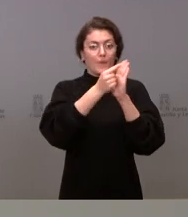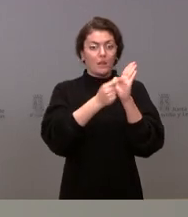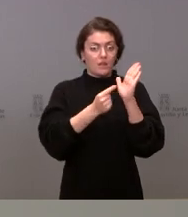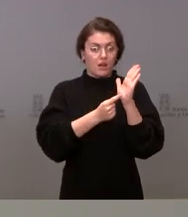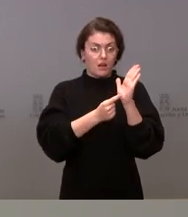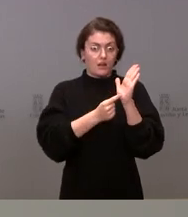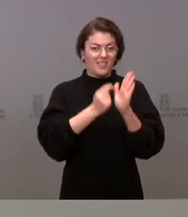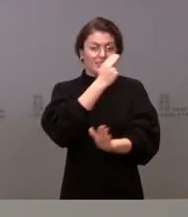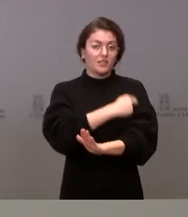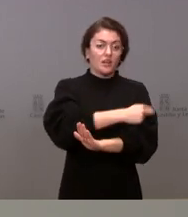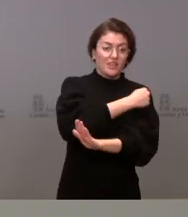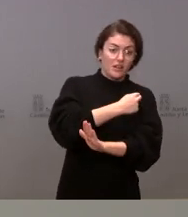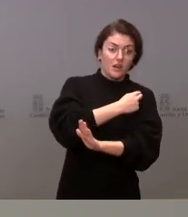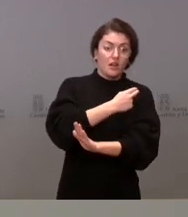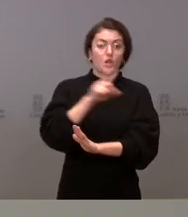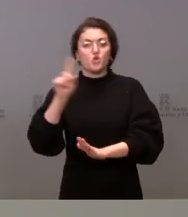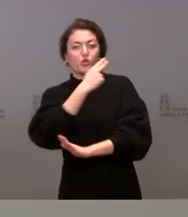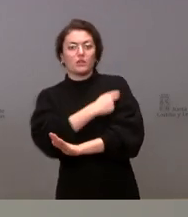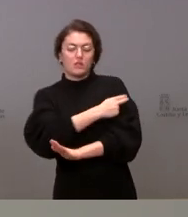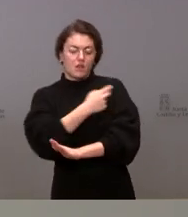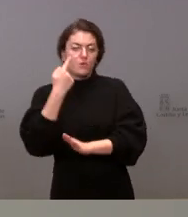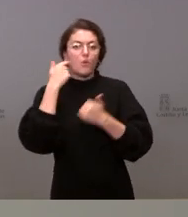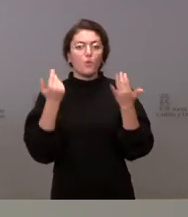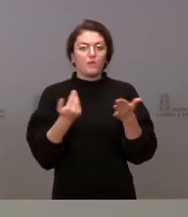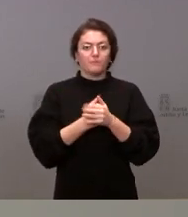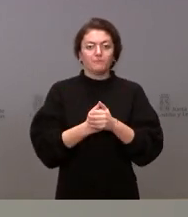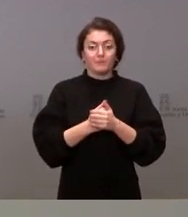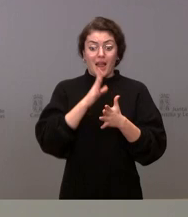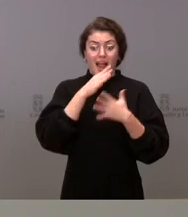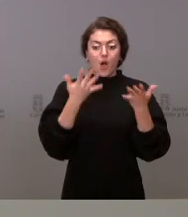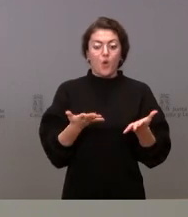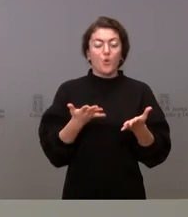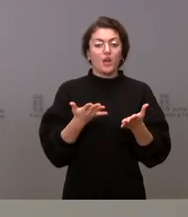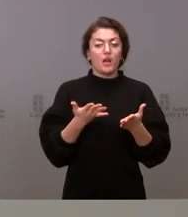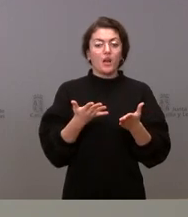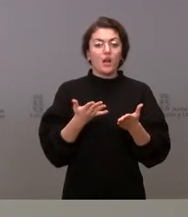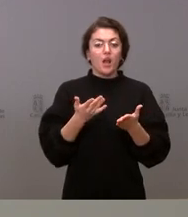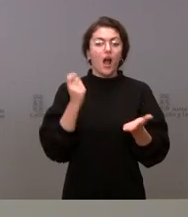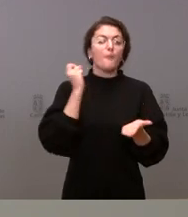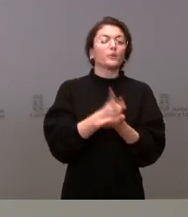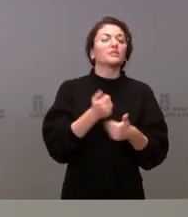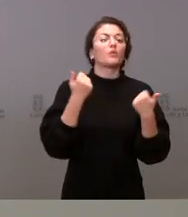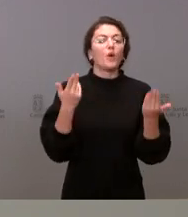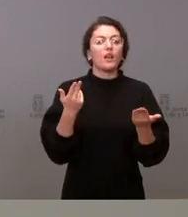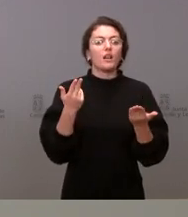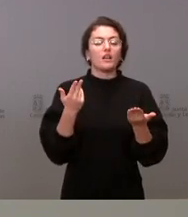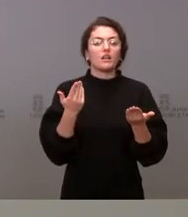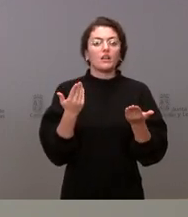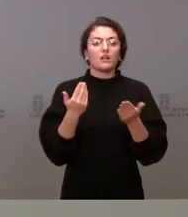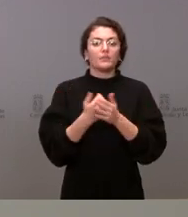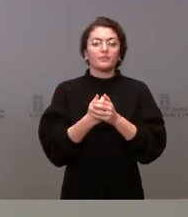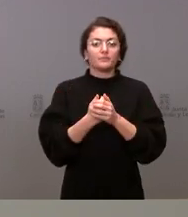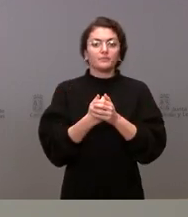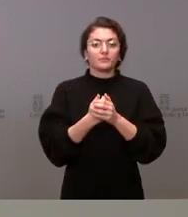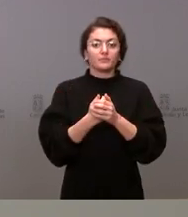sanitarias y no sanitarias. De momento, la apuesta importante que tenemos es con la medida sanitaria élite,